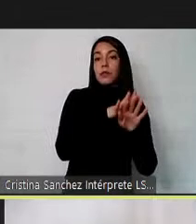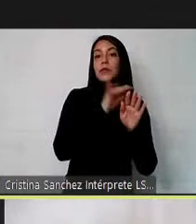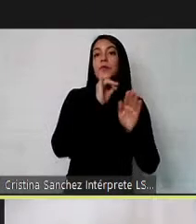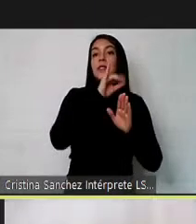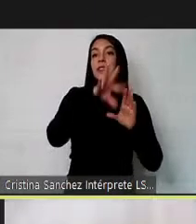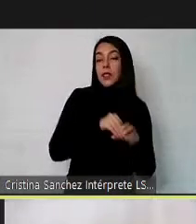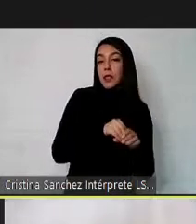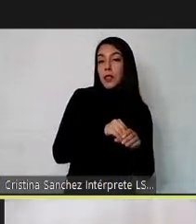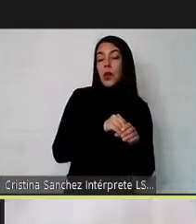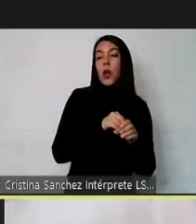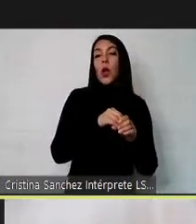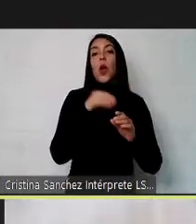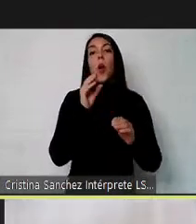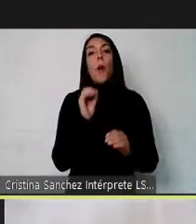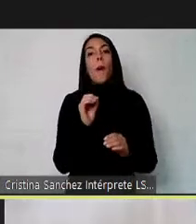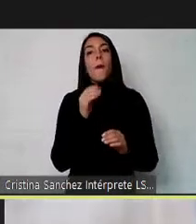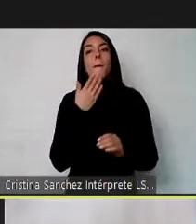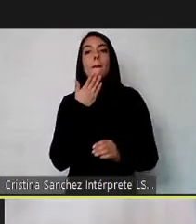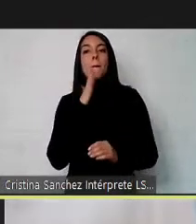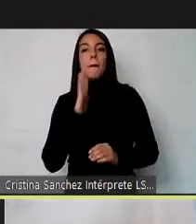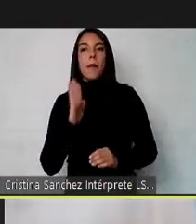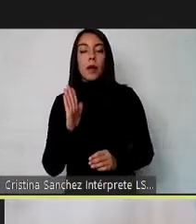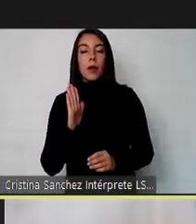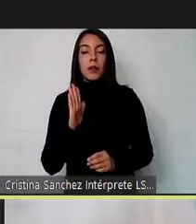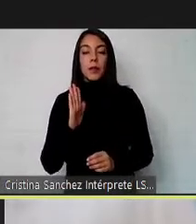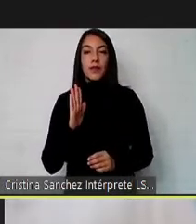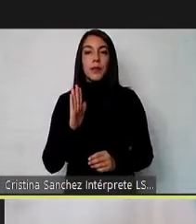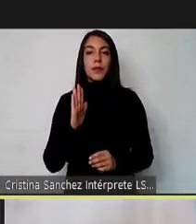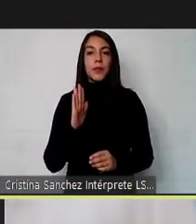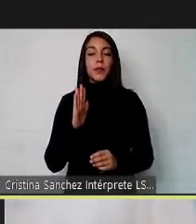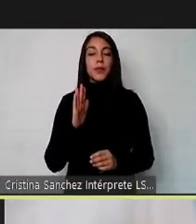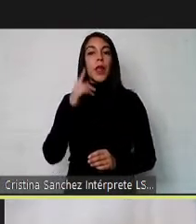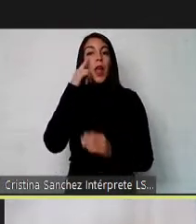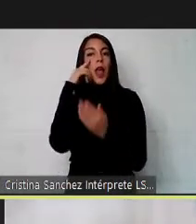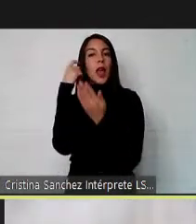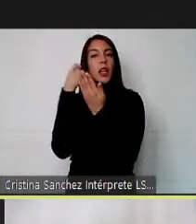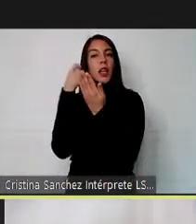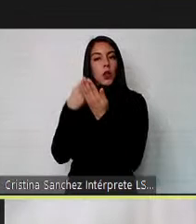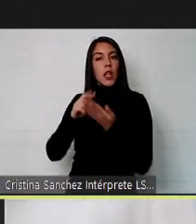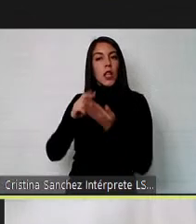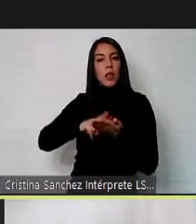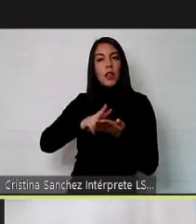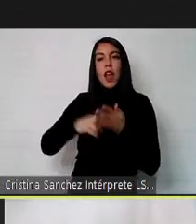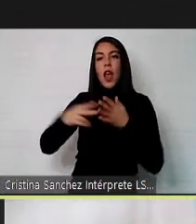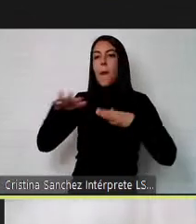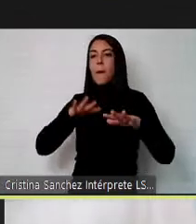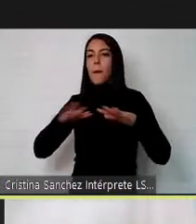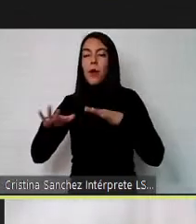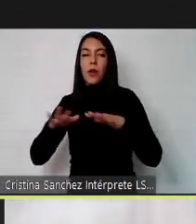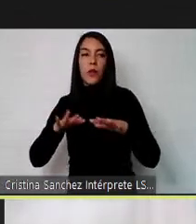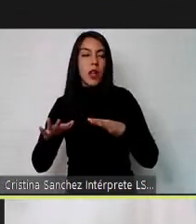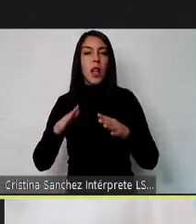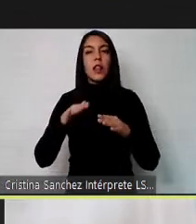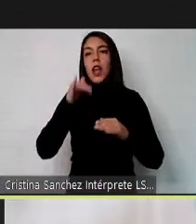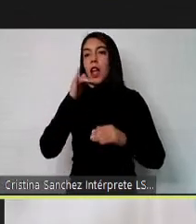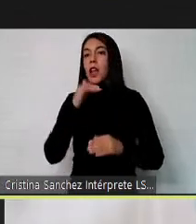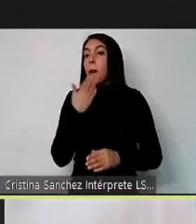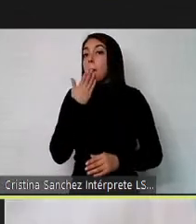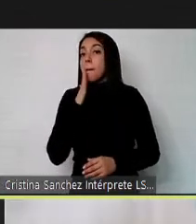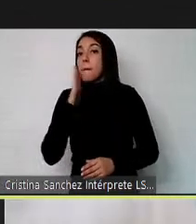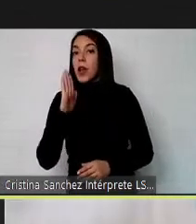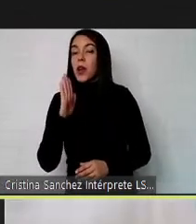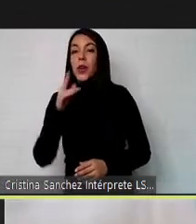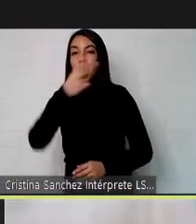susceptible de mejora si reconocemos que la realidad es dinámica y es susceptible de mejora podemos